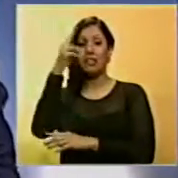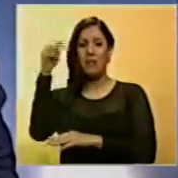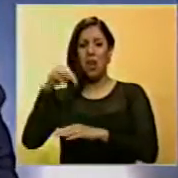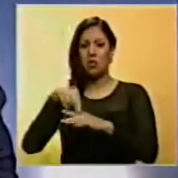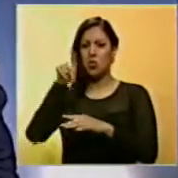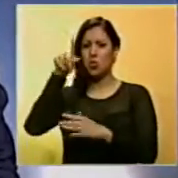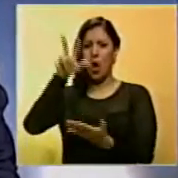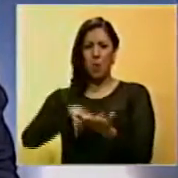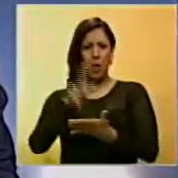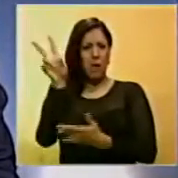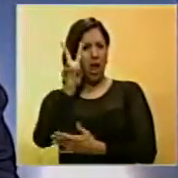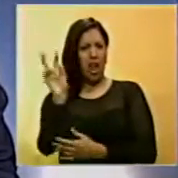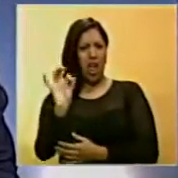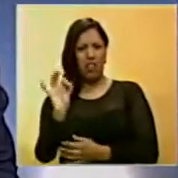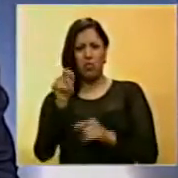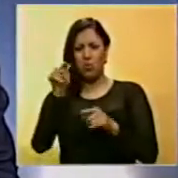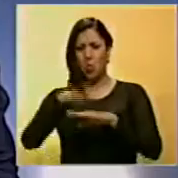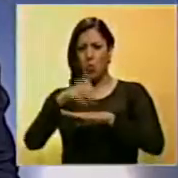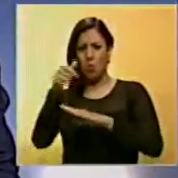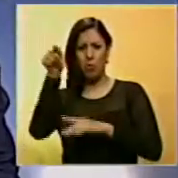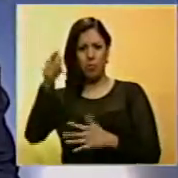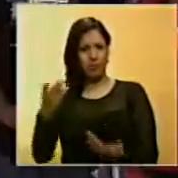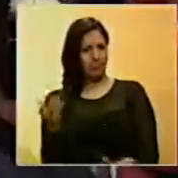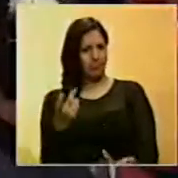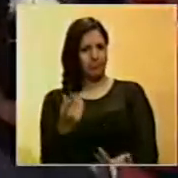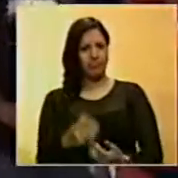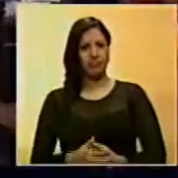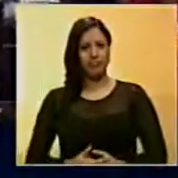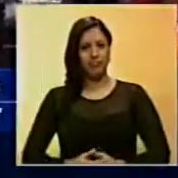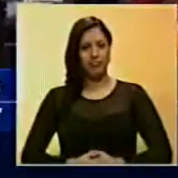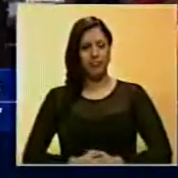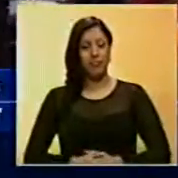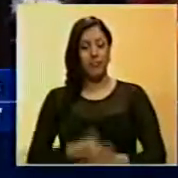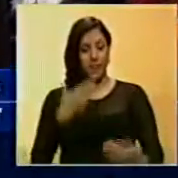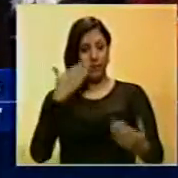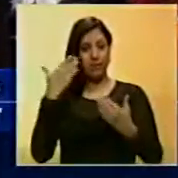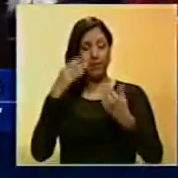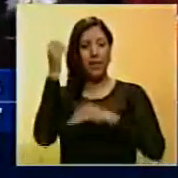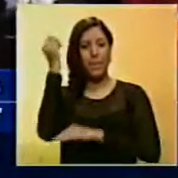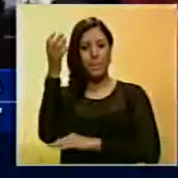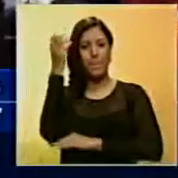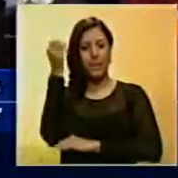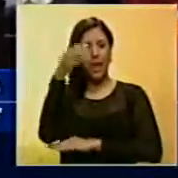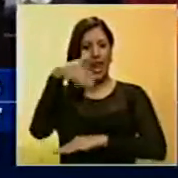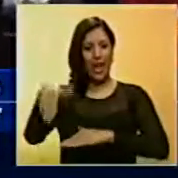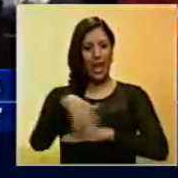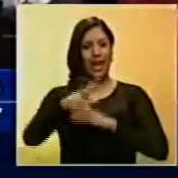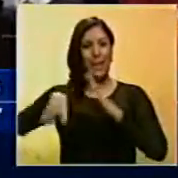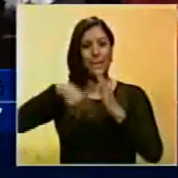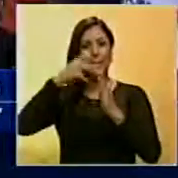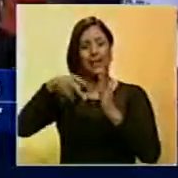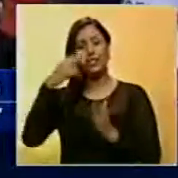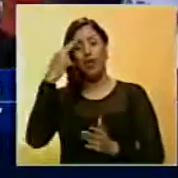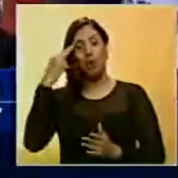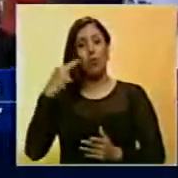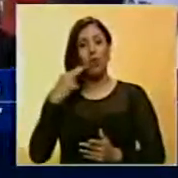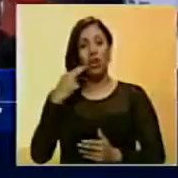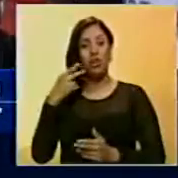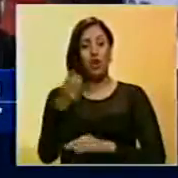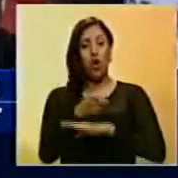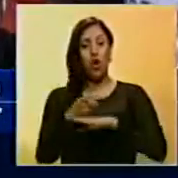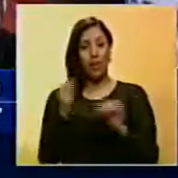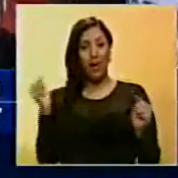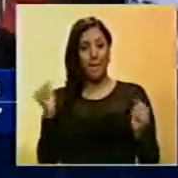emergencia económica. Saíde Rivas tiene el reporte. Realizando parlamentarismo de calle en la Plaza Bolívar, el gobernador